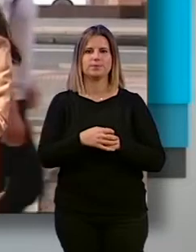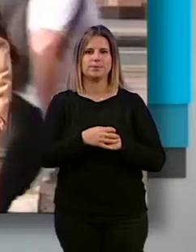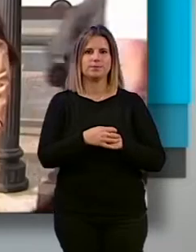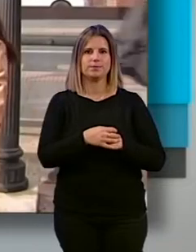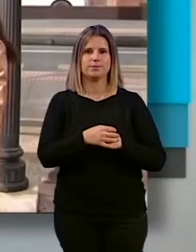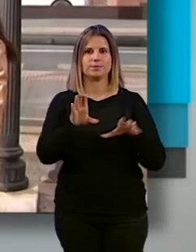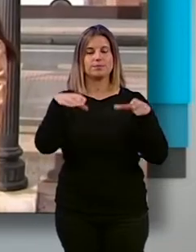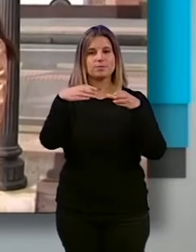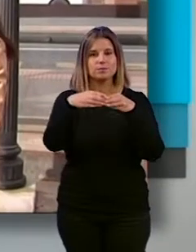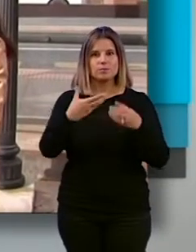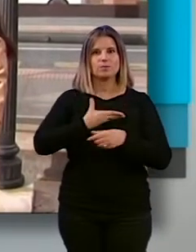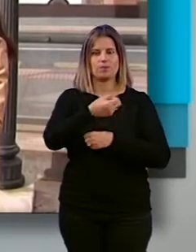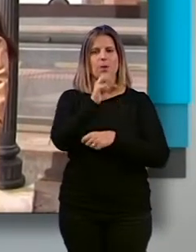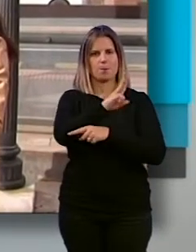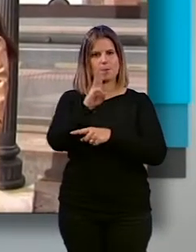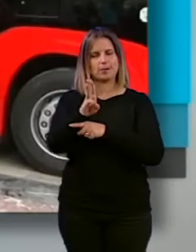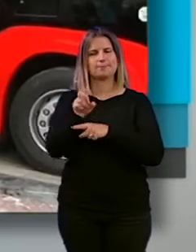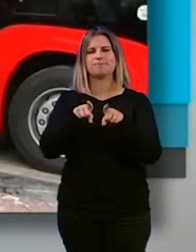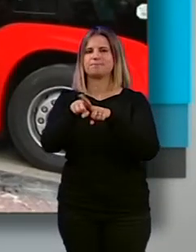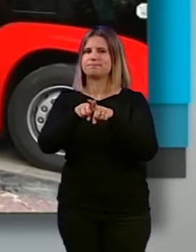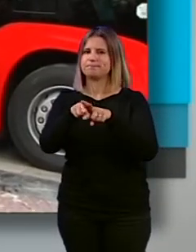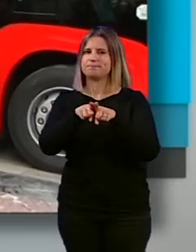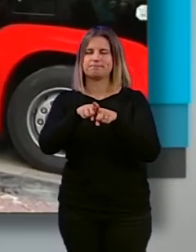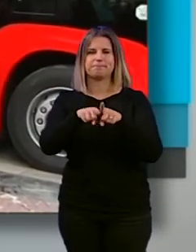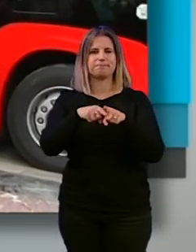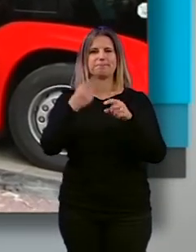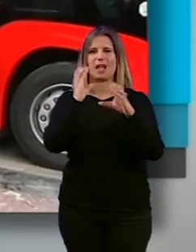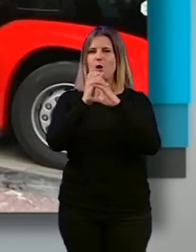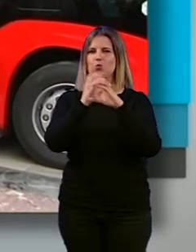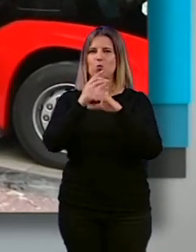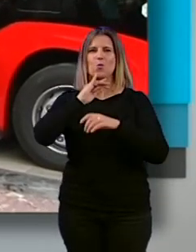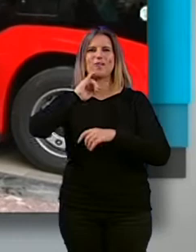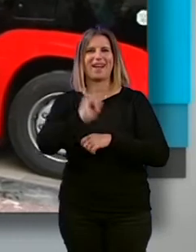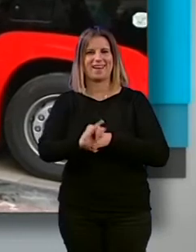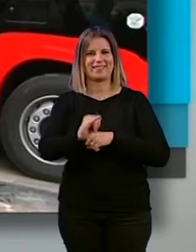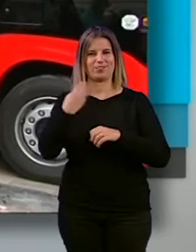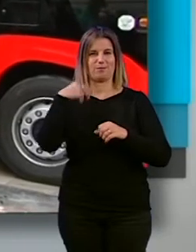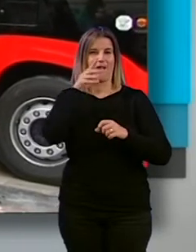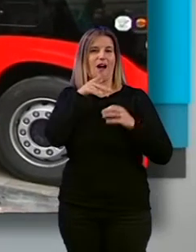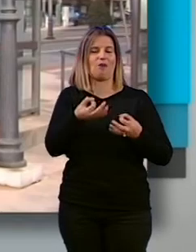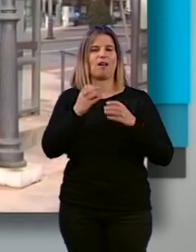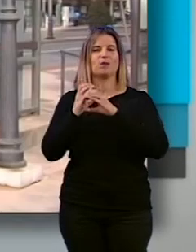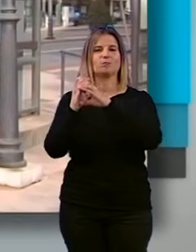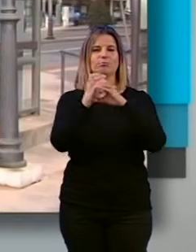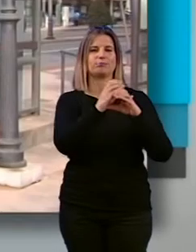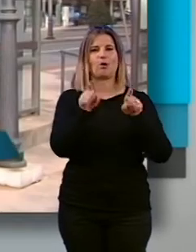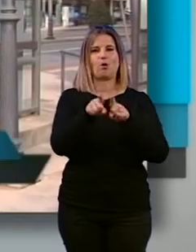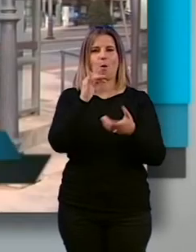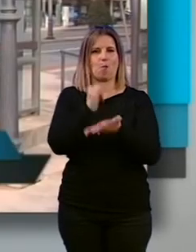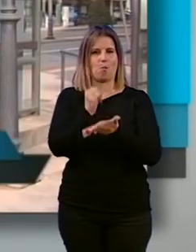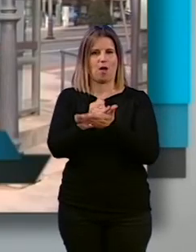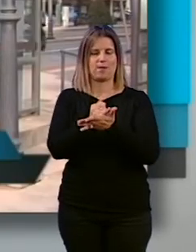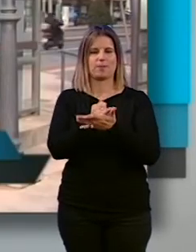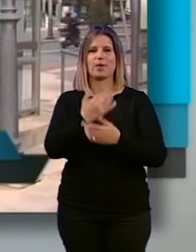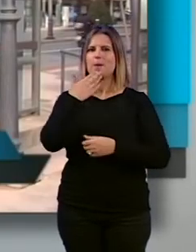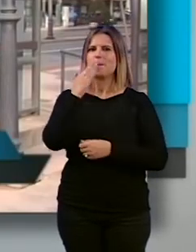El Grupo Municipal Popular ha criticado la falta de rendimiento del autobús eléctrico que circula en pruebas por las calles de Granada. El señor Cuenca